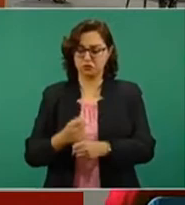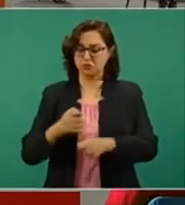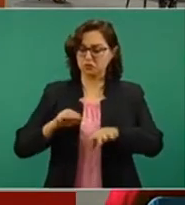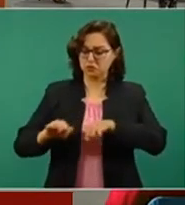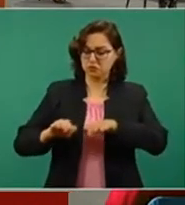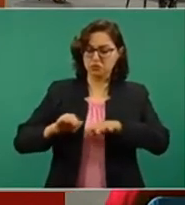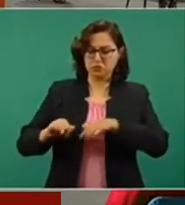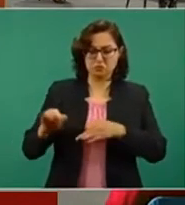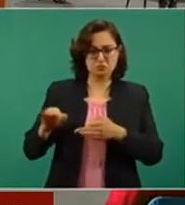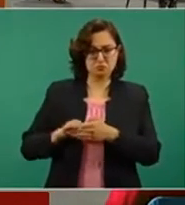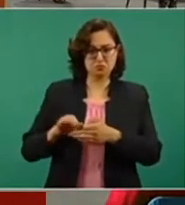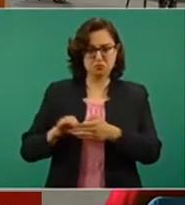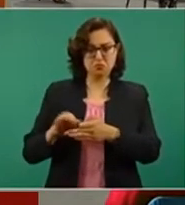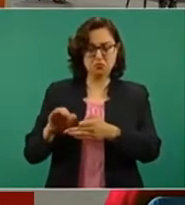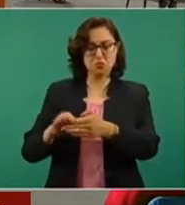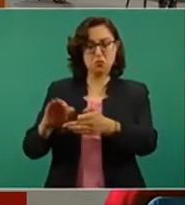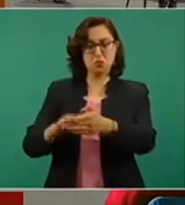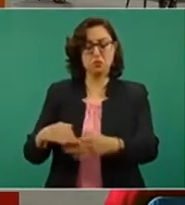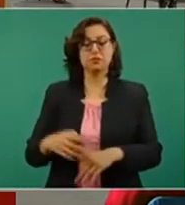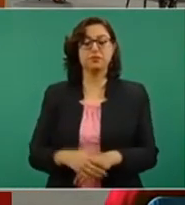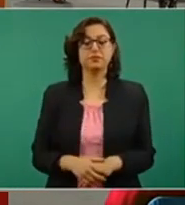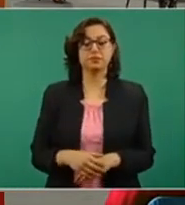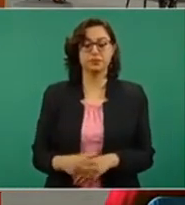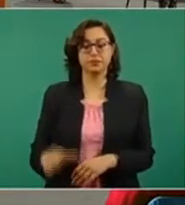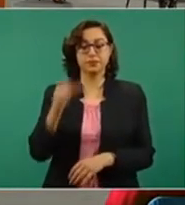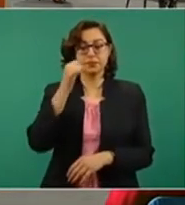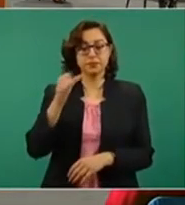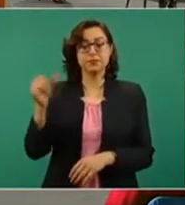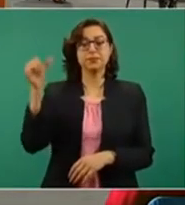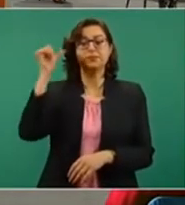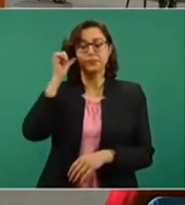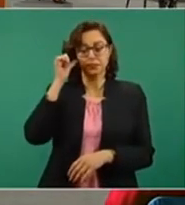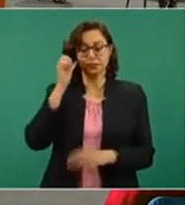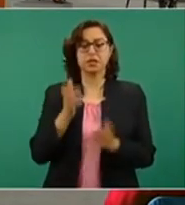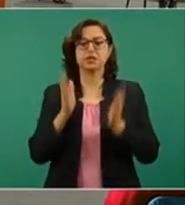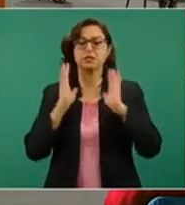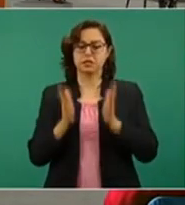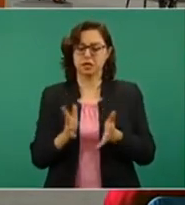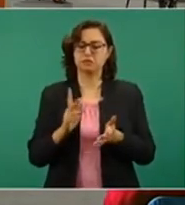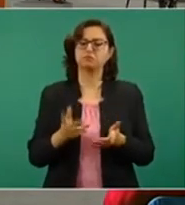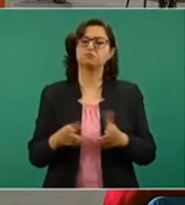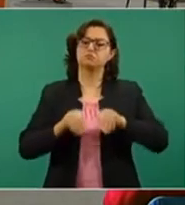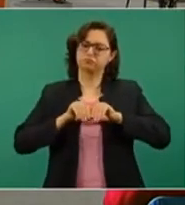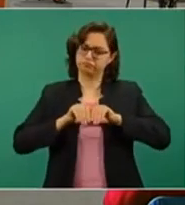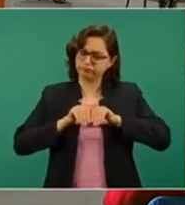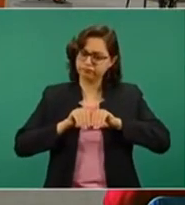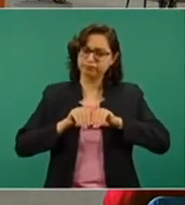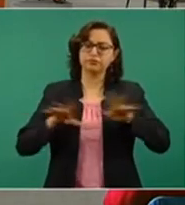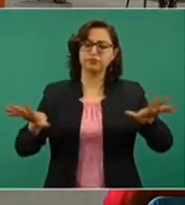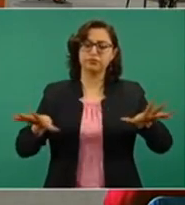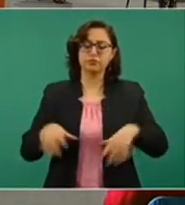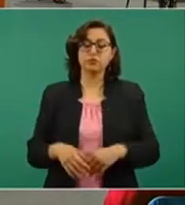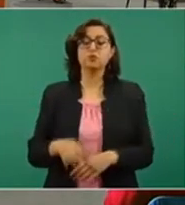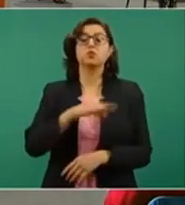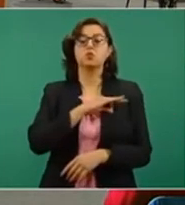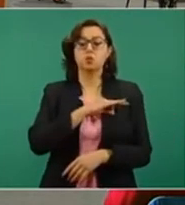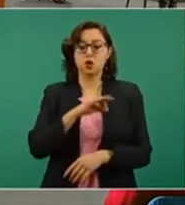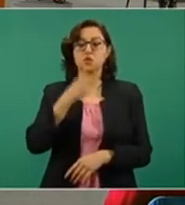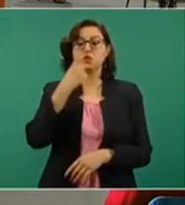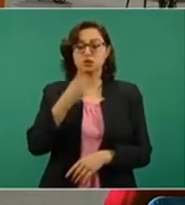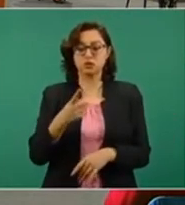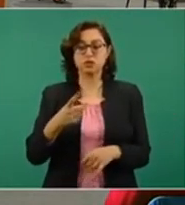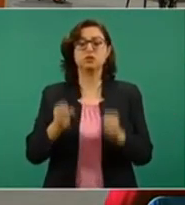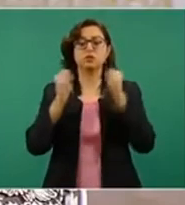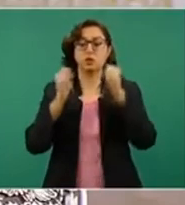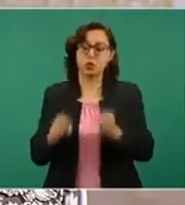Ayer se elaboró un comunicado de prensa informando al respecto, y les puedo asegurar que las playas en